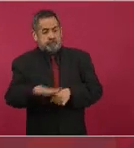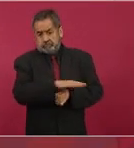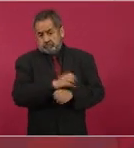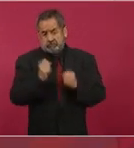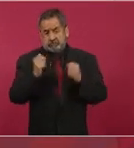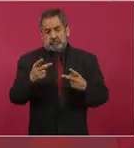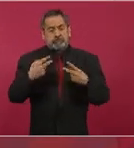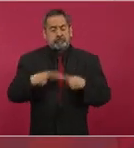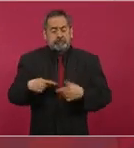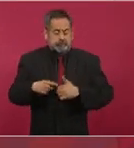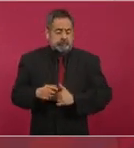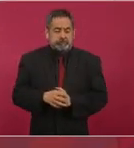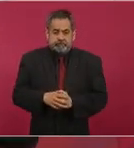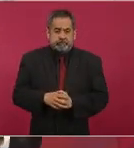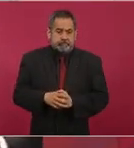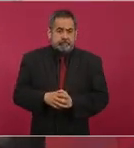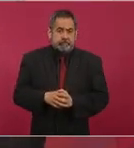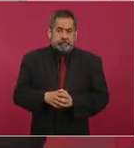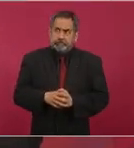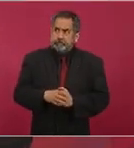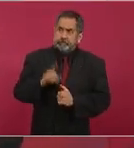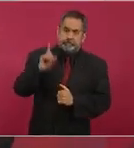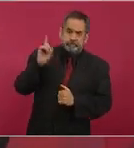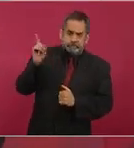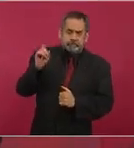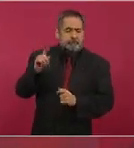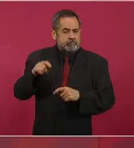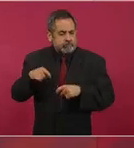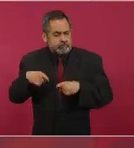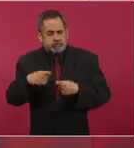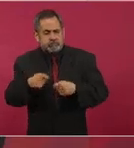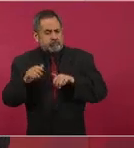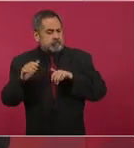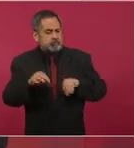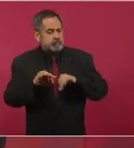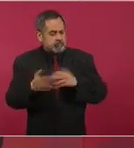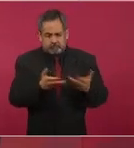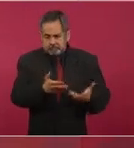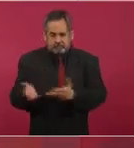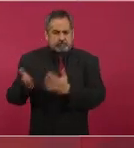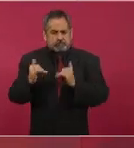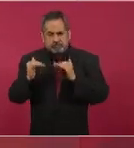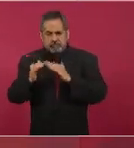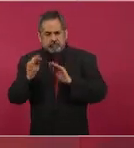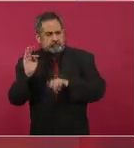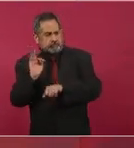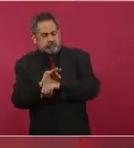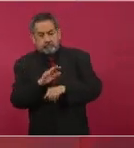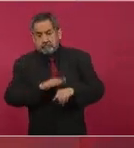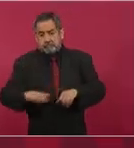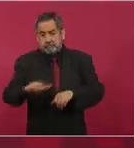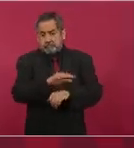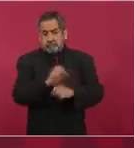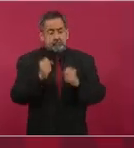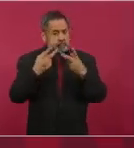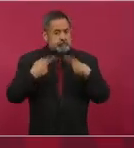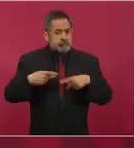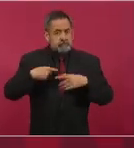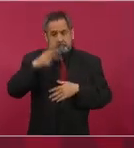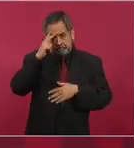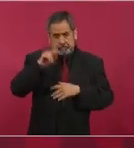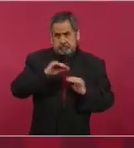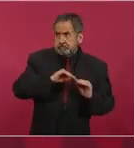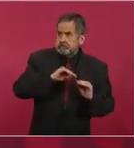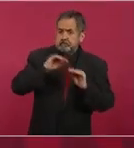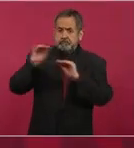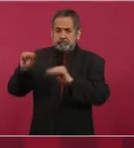porque allá se le dio trabajo, albergue a muchos mexicanos que fueron a trabajar